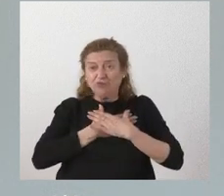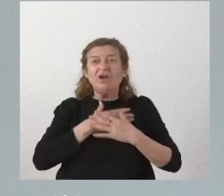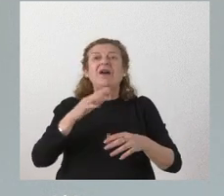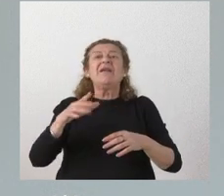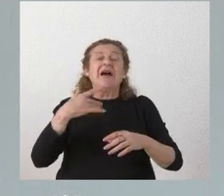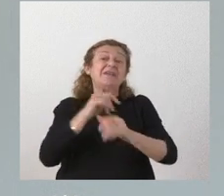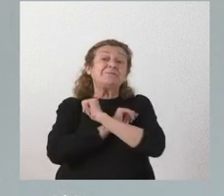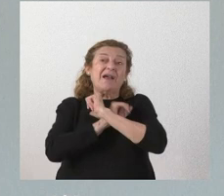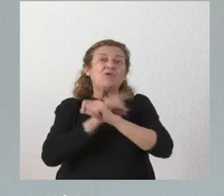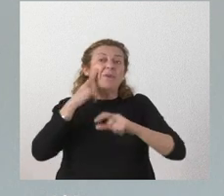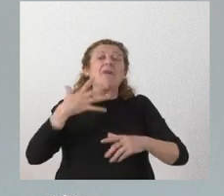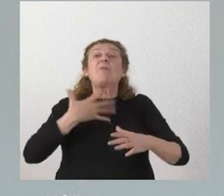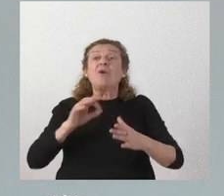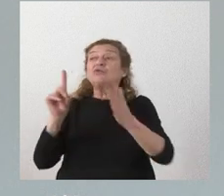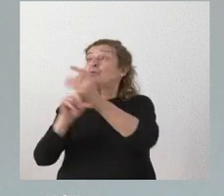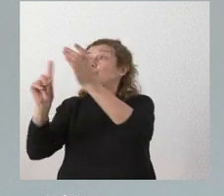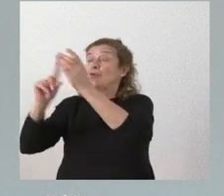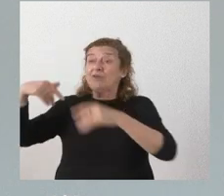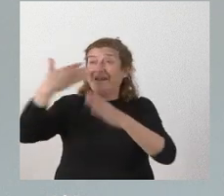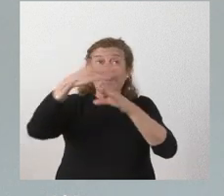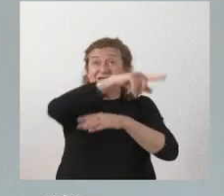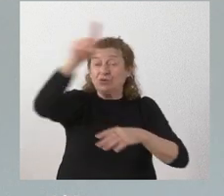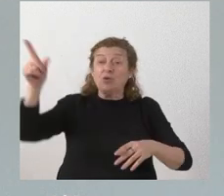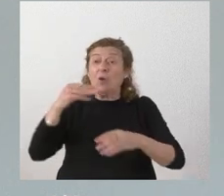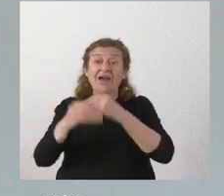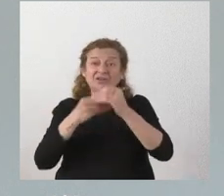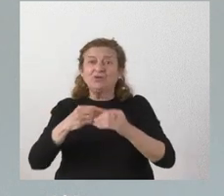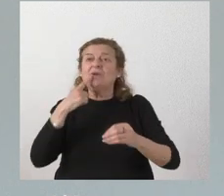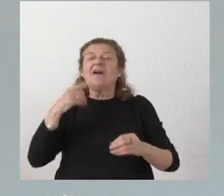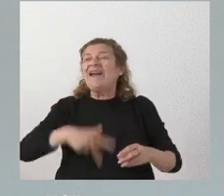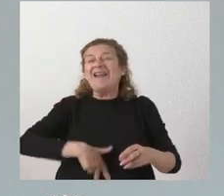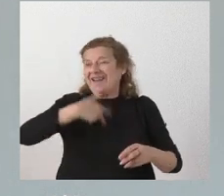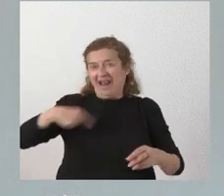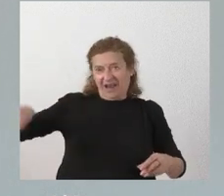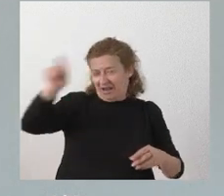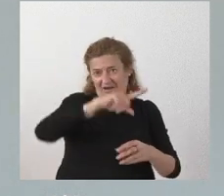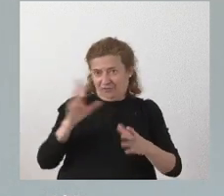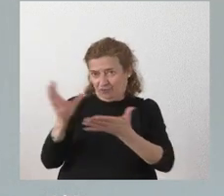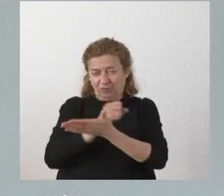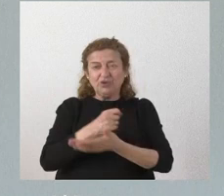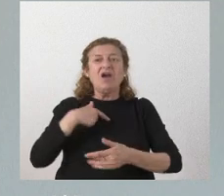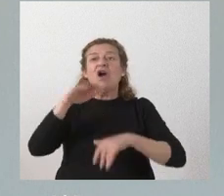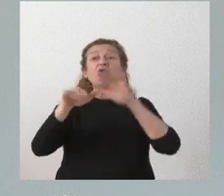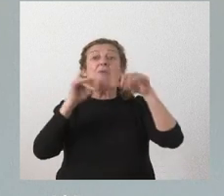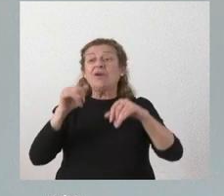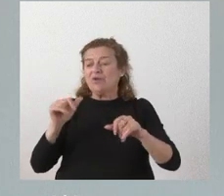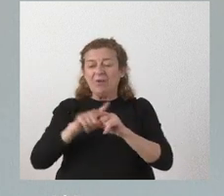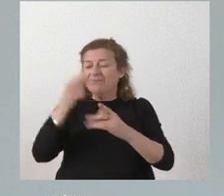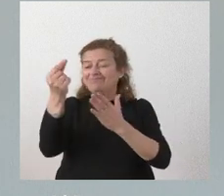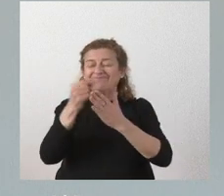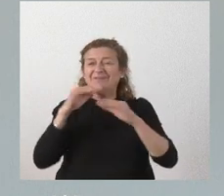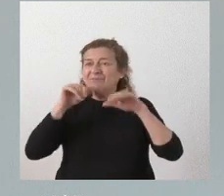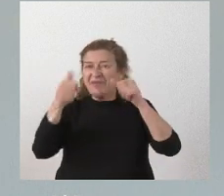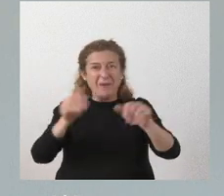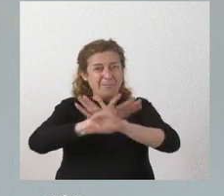expensas de que puedan resolver el resto de comunidades autónomas que ya lo han hecho que es un tema de carácter generalizado y que la convocatoria estaba mal diseñada y que